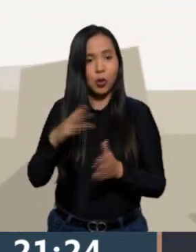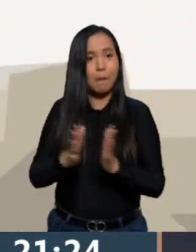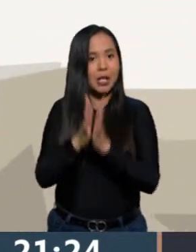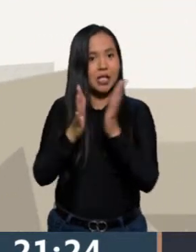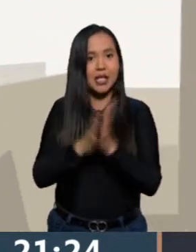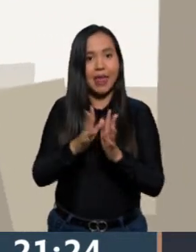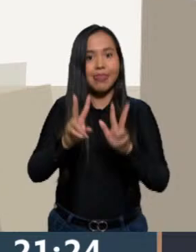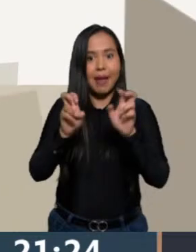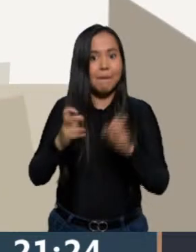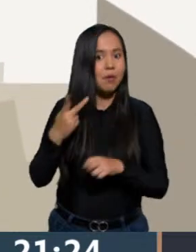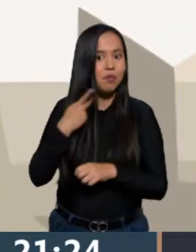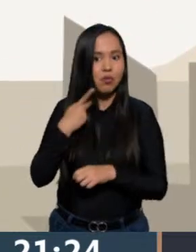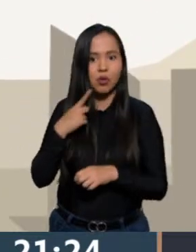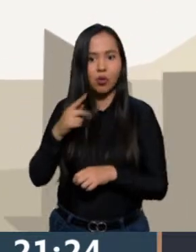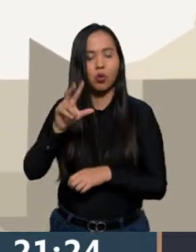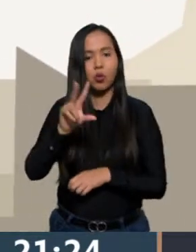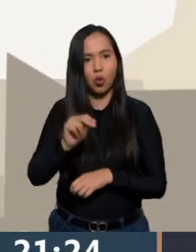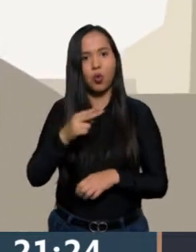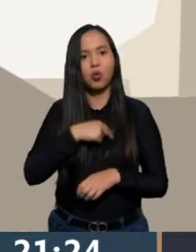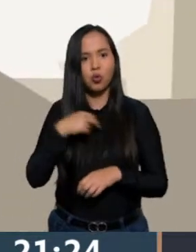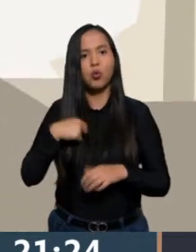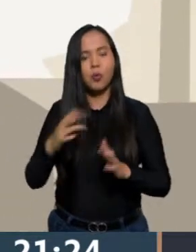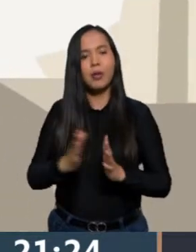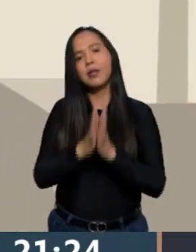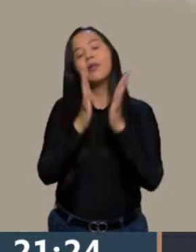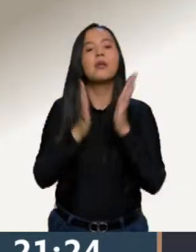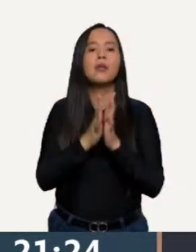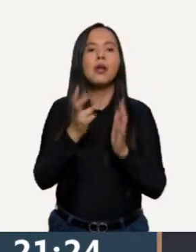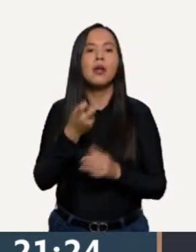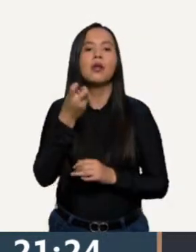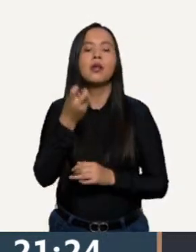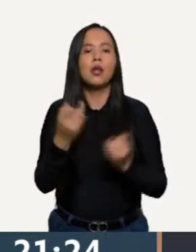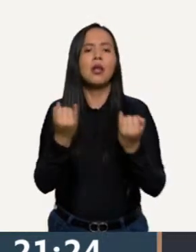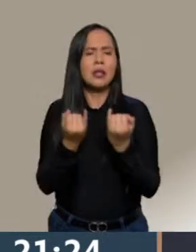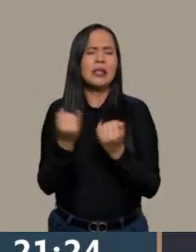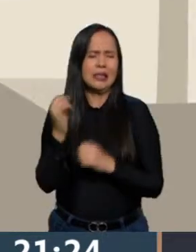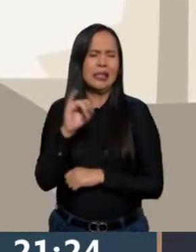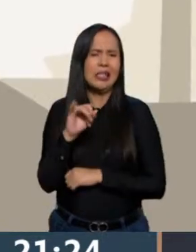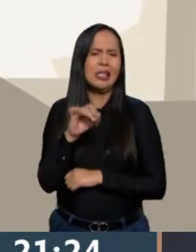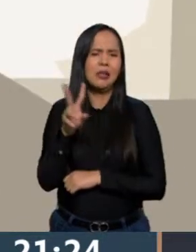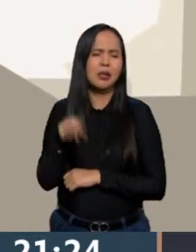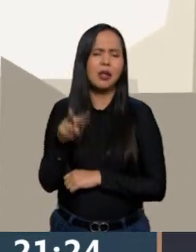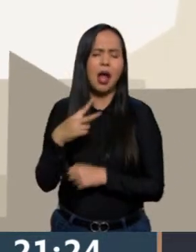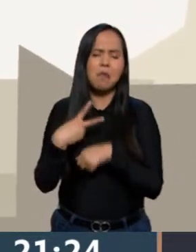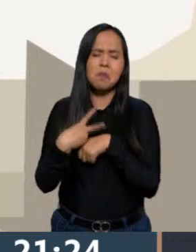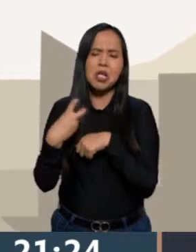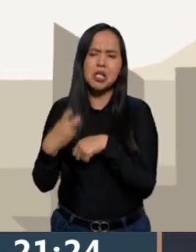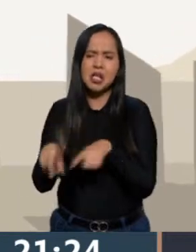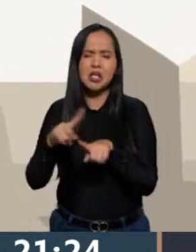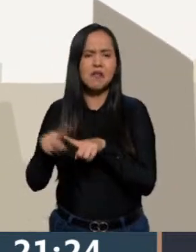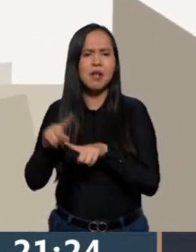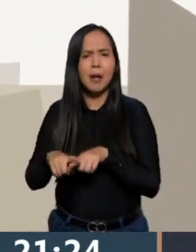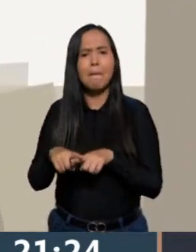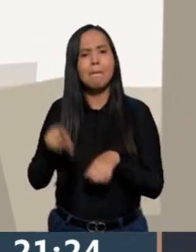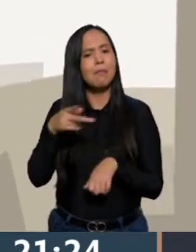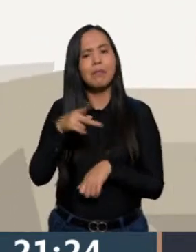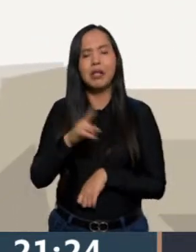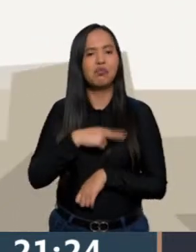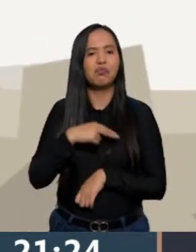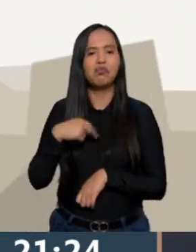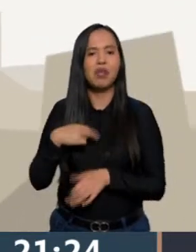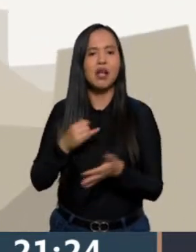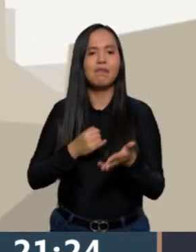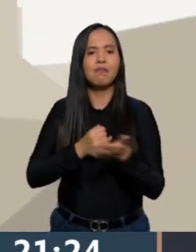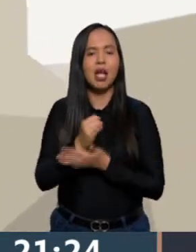campaña. Es así como hemos estado participando. Desde luego que ha habido invitaciones, ofrecimientos de todo tipo, pero nosotros hemos